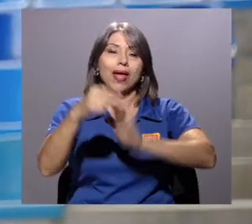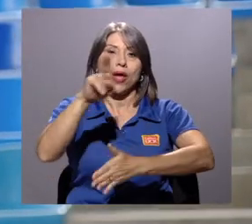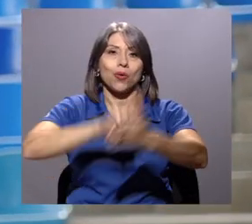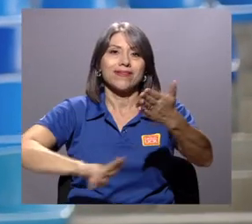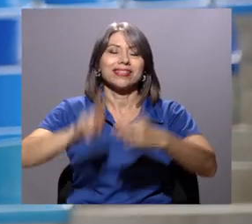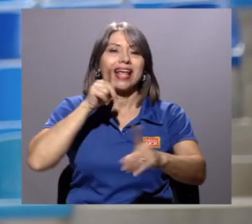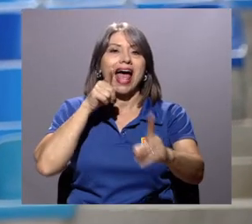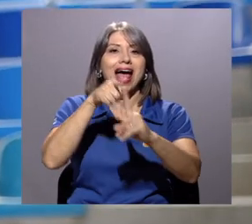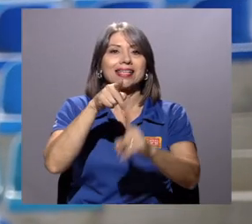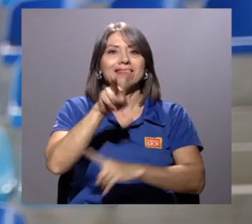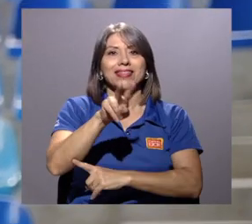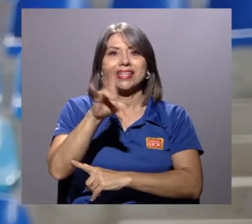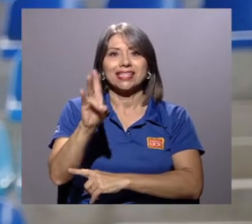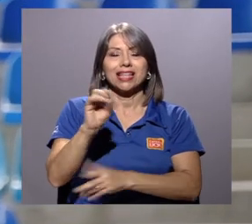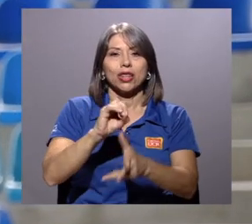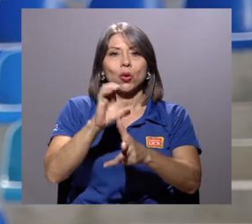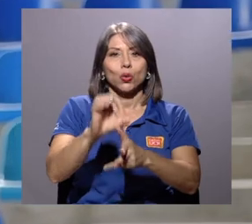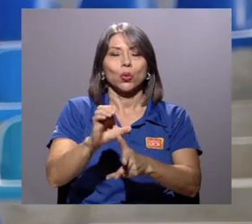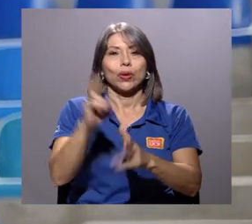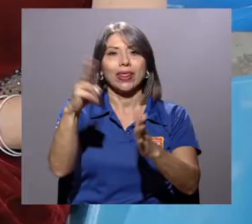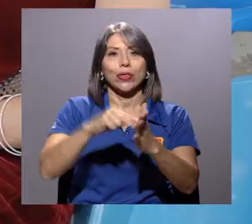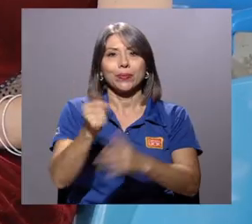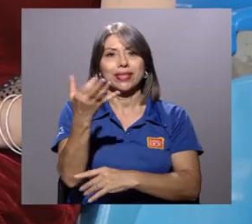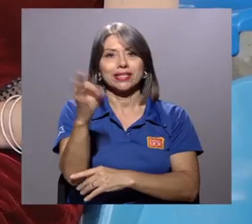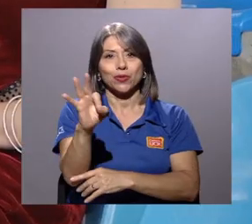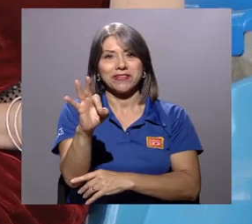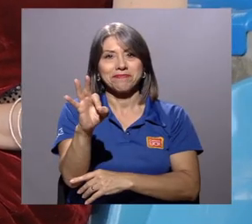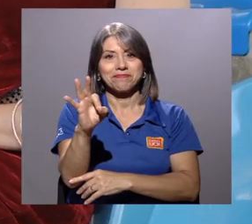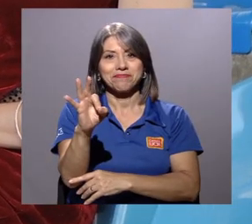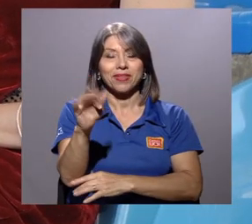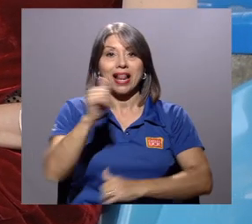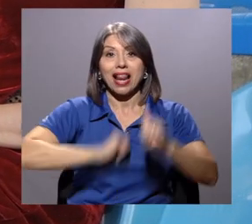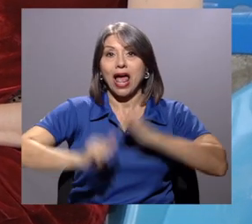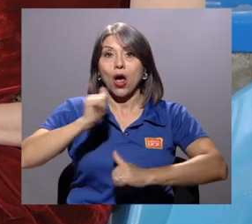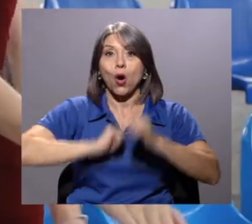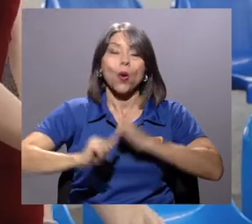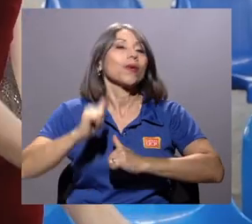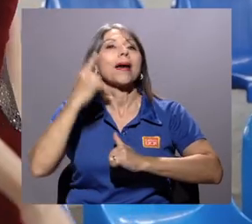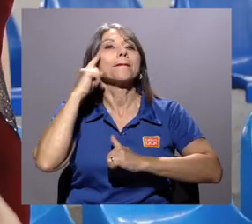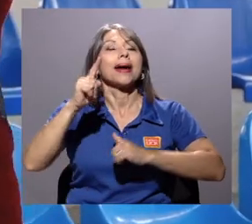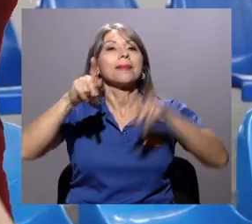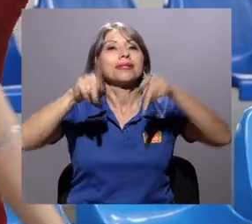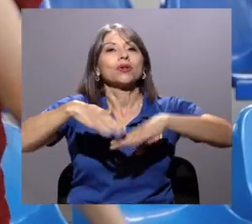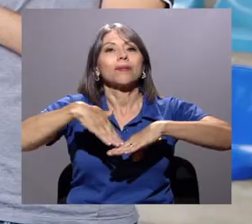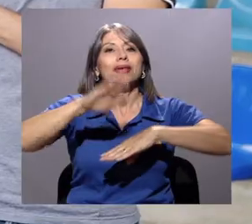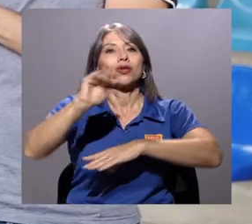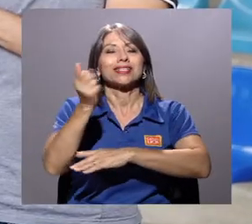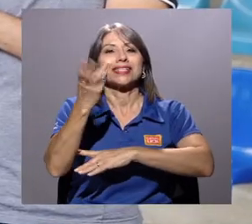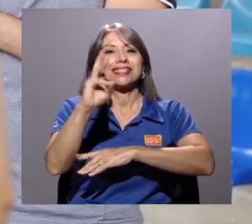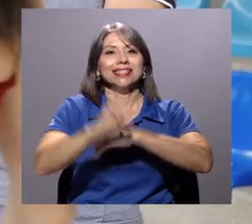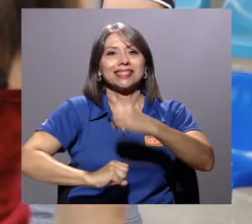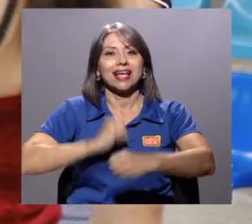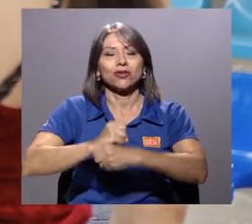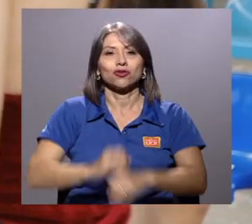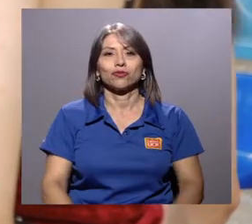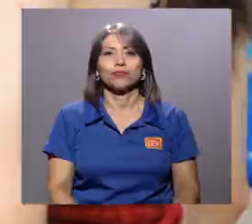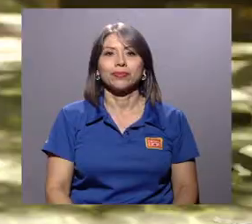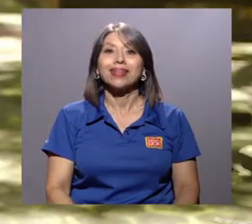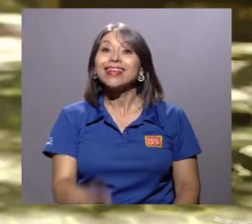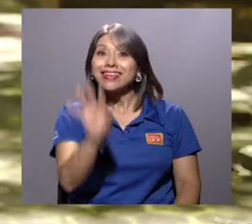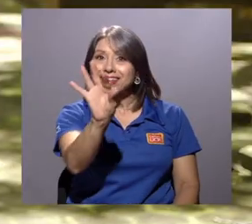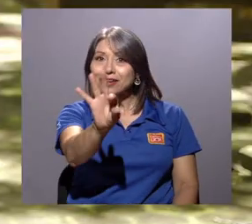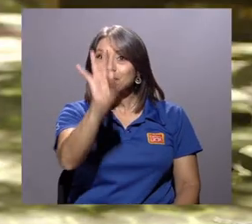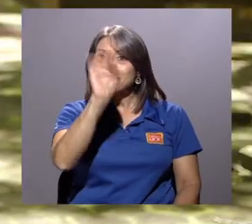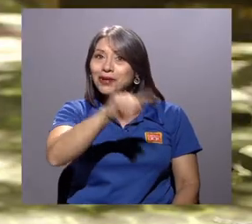universitario hasta el 27 de octubre de 2019. La obra es para mayores de 16 años. Quiero